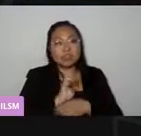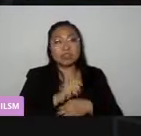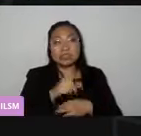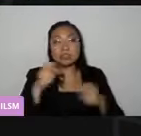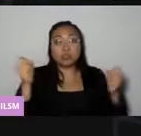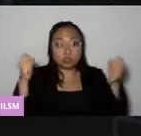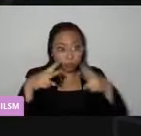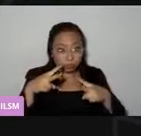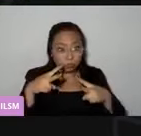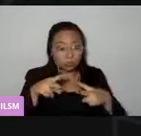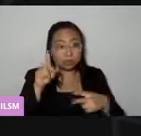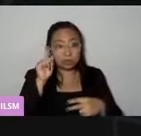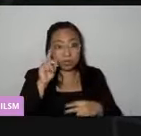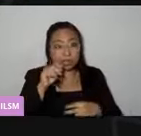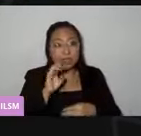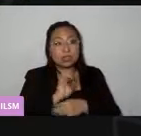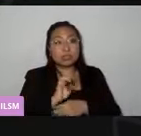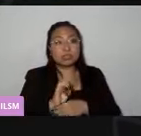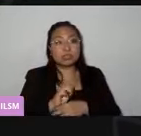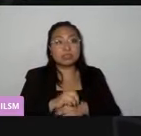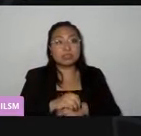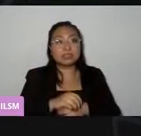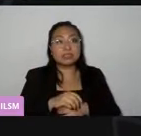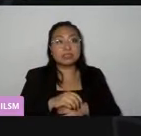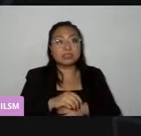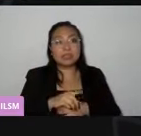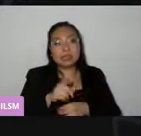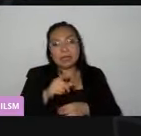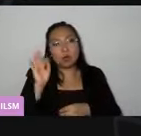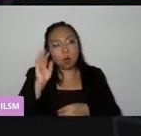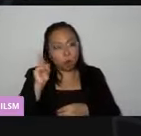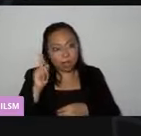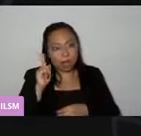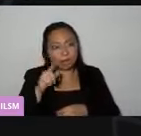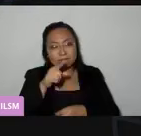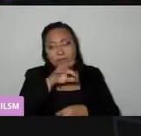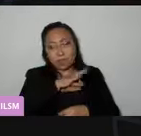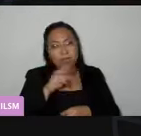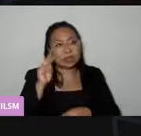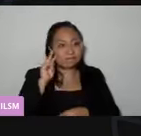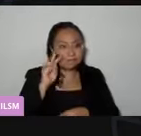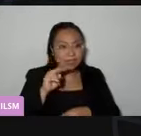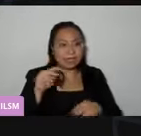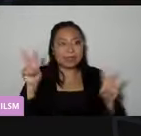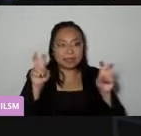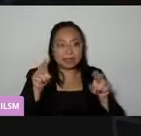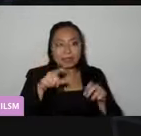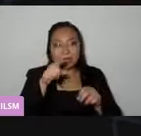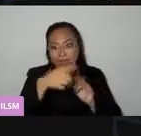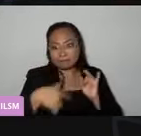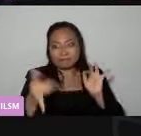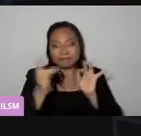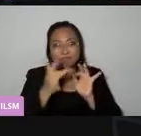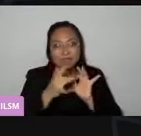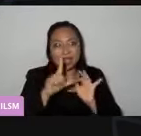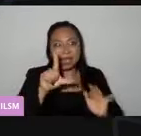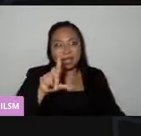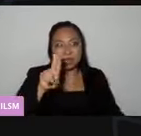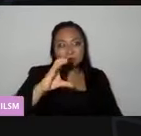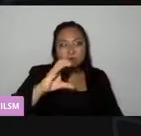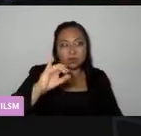vemos, vamos a colgar en, bueno, vamos a estar tratando de que ustedes sigan a Lucía ahí en sus redes,